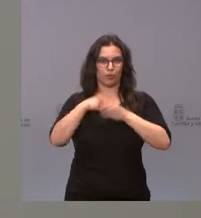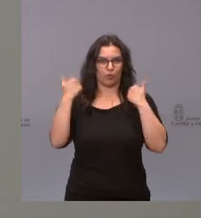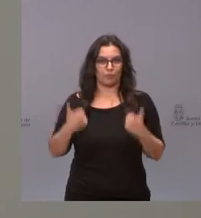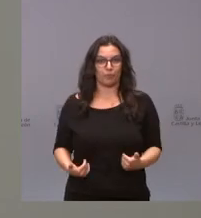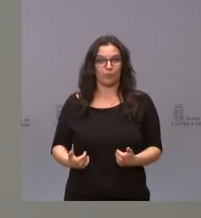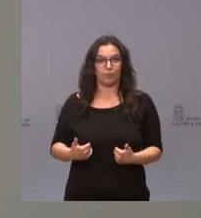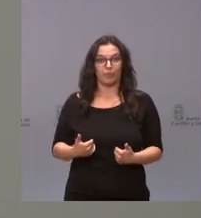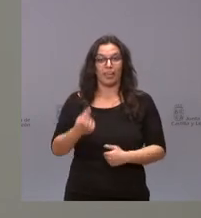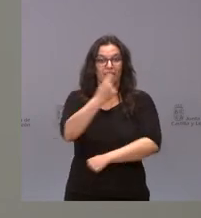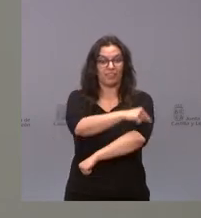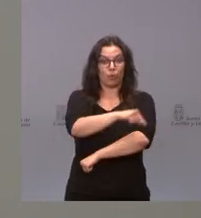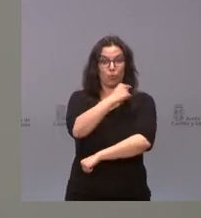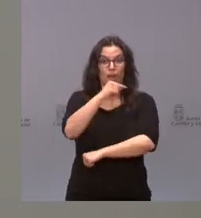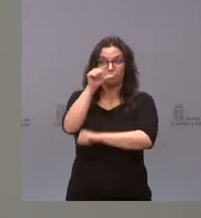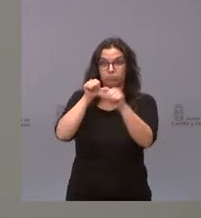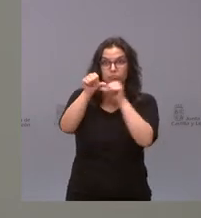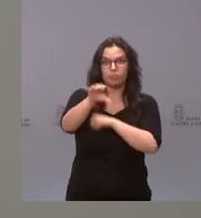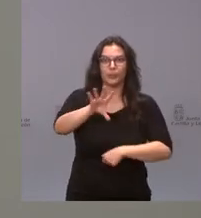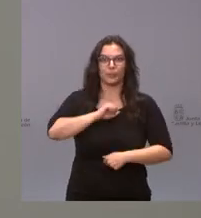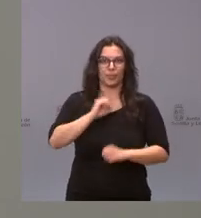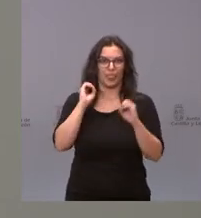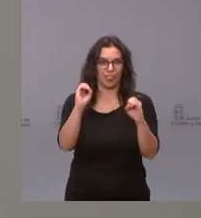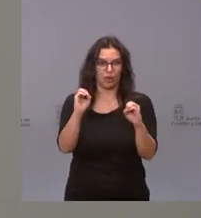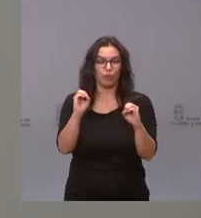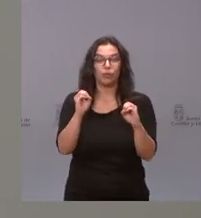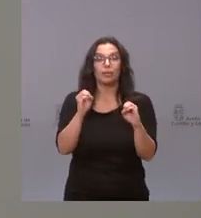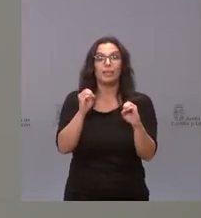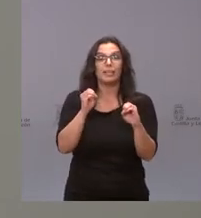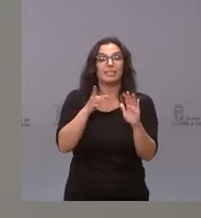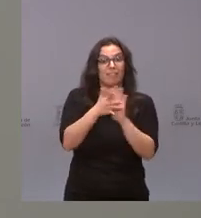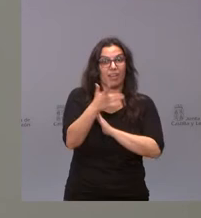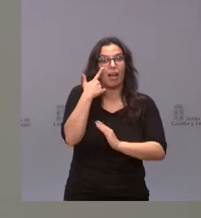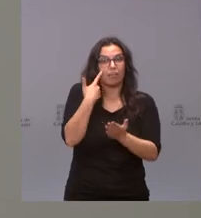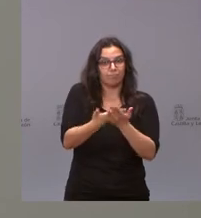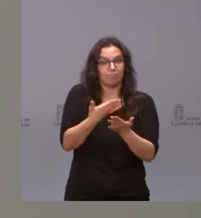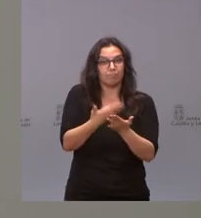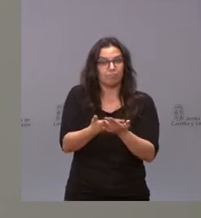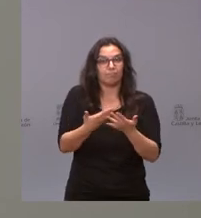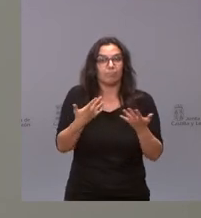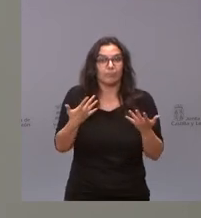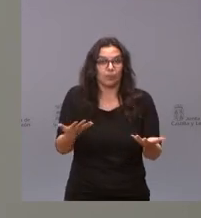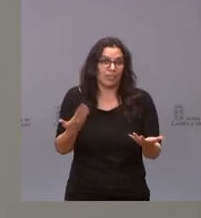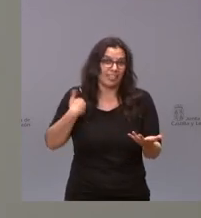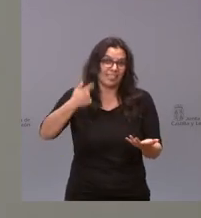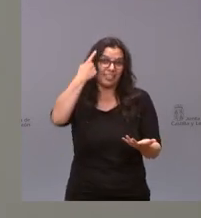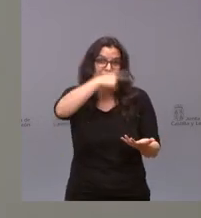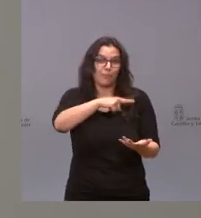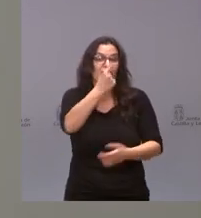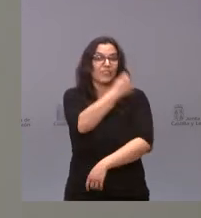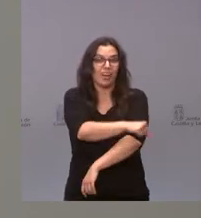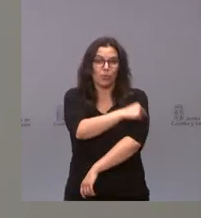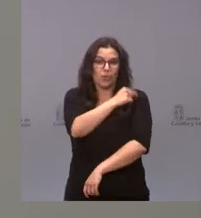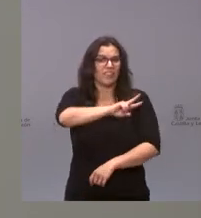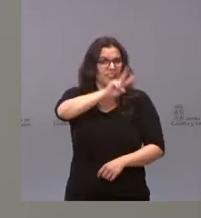no ha habido contagios. Lo que certifica esto, lo que corrobora esto, es lo que sabíamos, que la vacuna